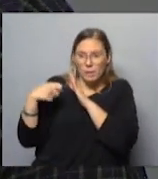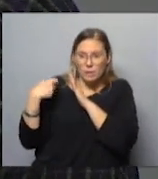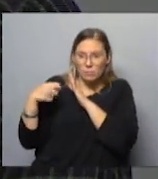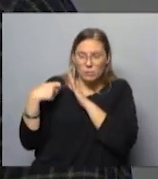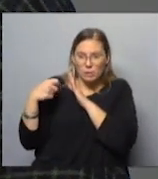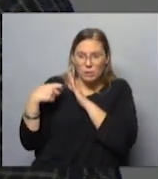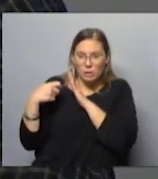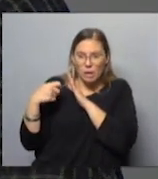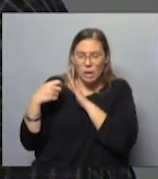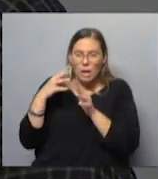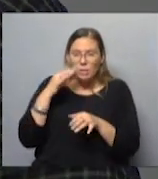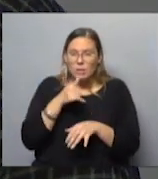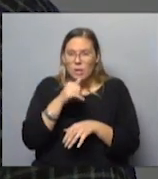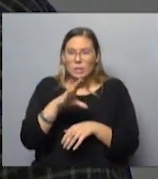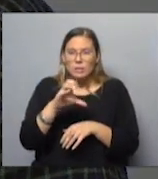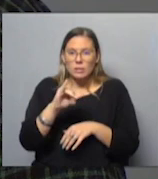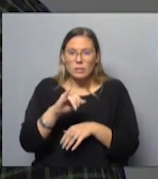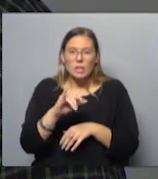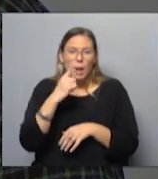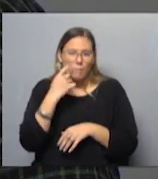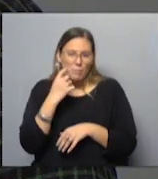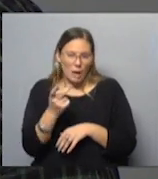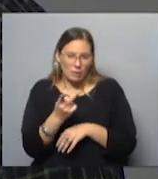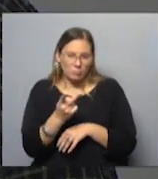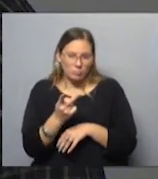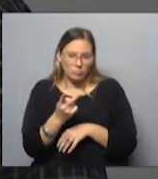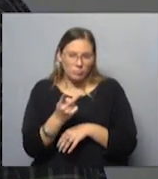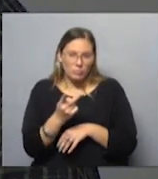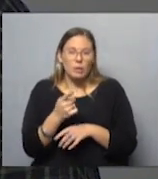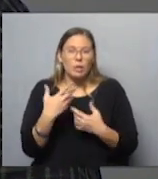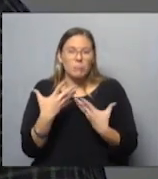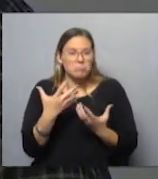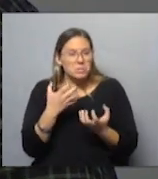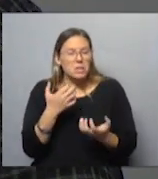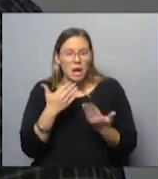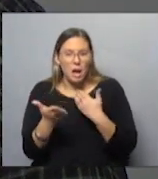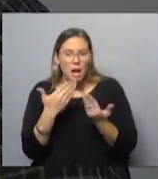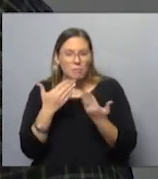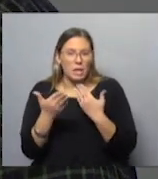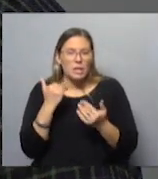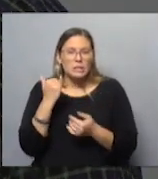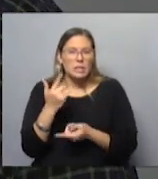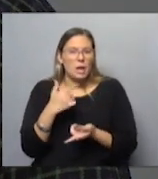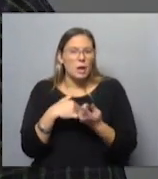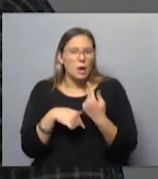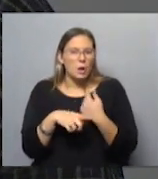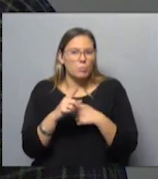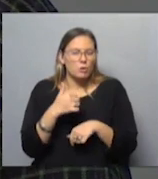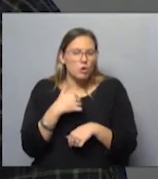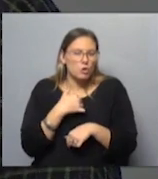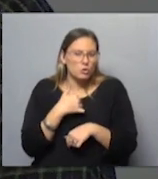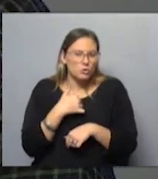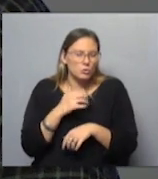Transcurre entre Ceci y el papá, que estaban muy dispuestos a conversar y hablar, pero igualmente yo